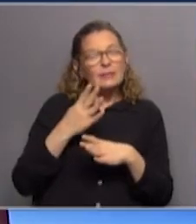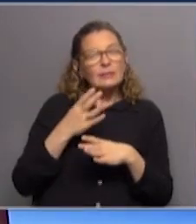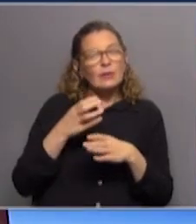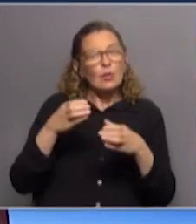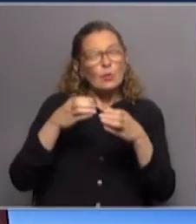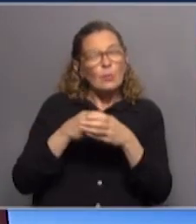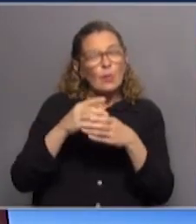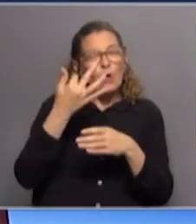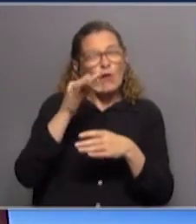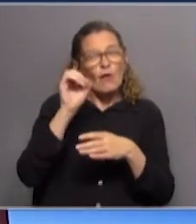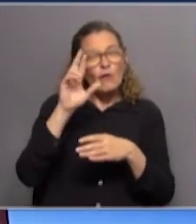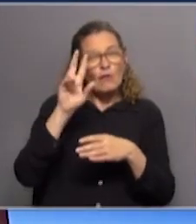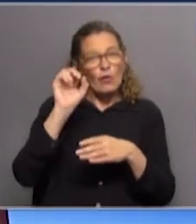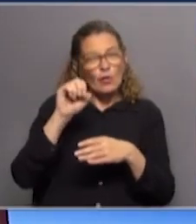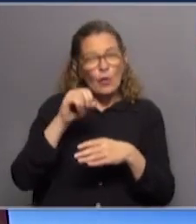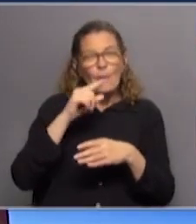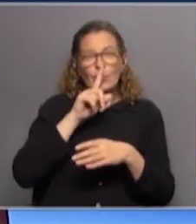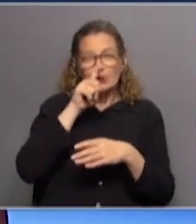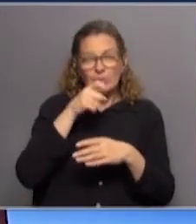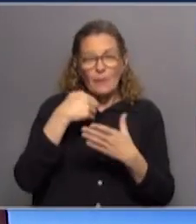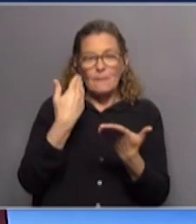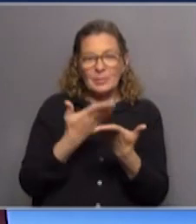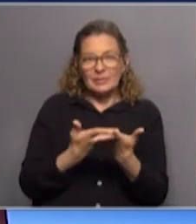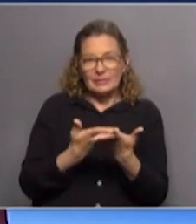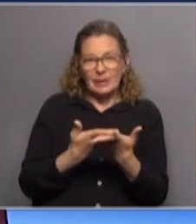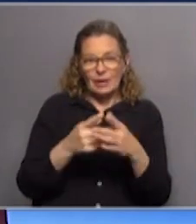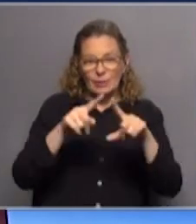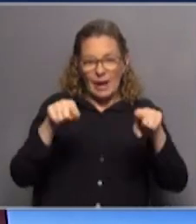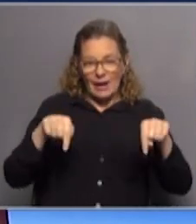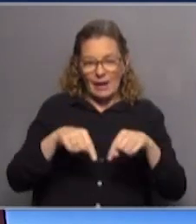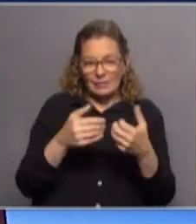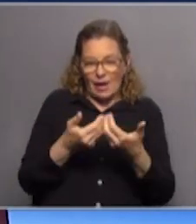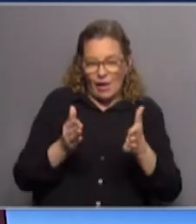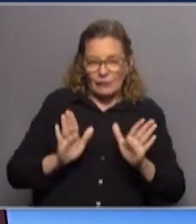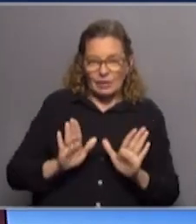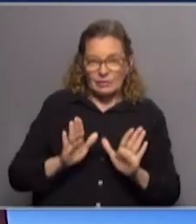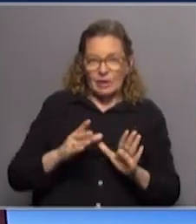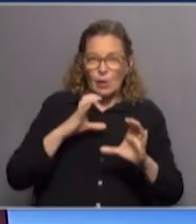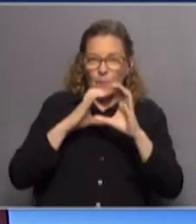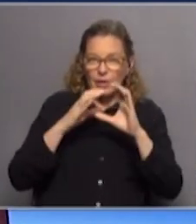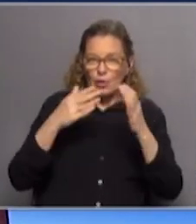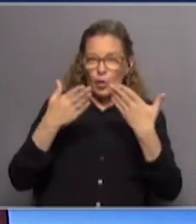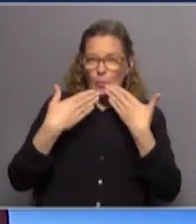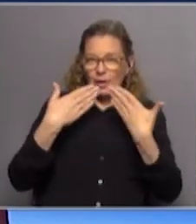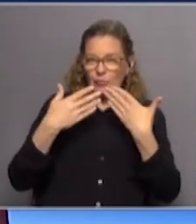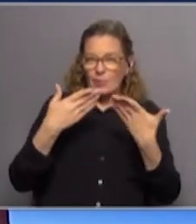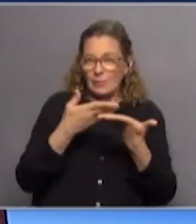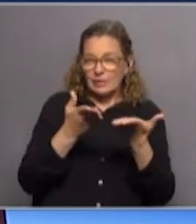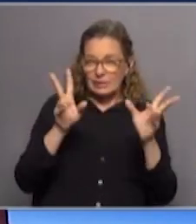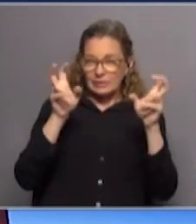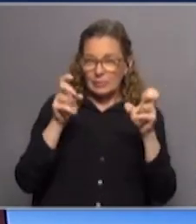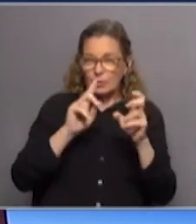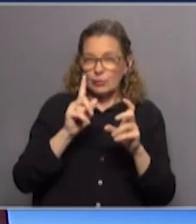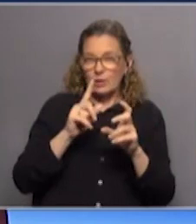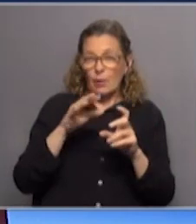Montevideo vio una oportunidad política para presentar esta carta abierta y para salir a los medios a hablar sobre este tema. No era